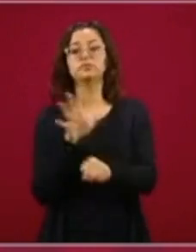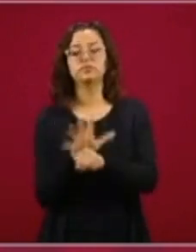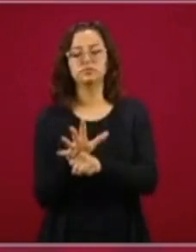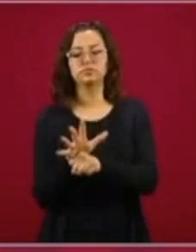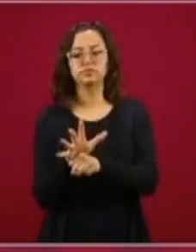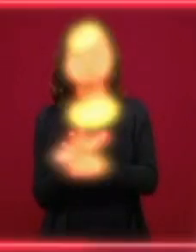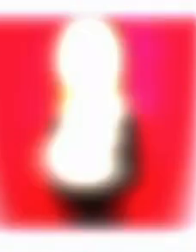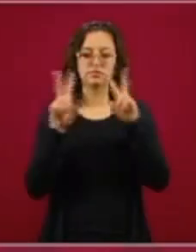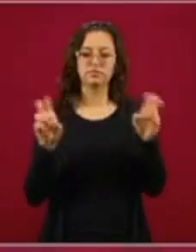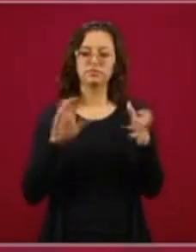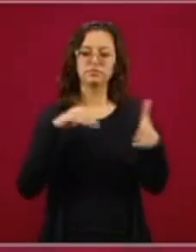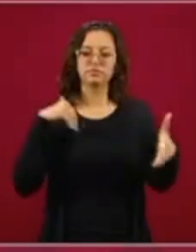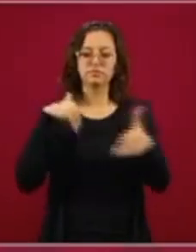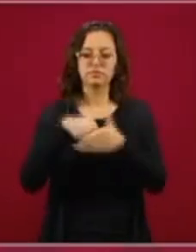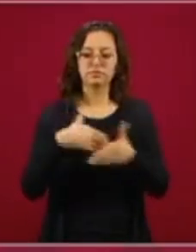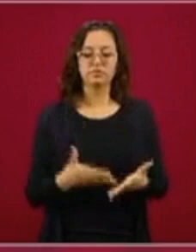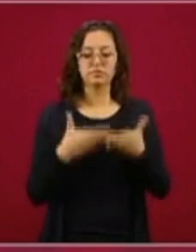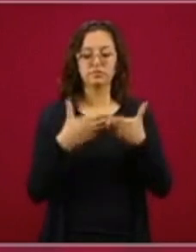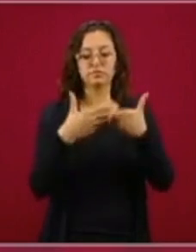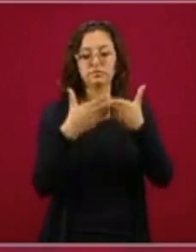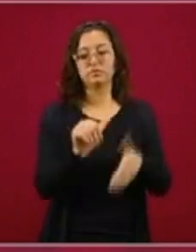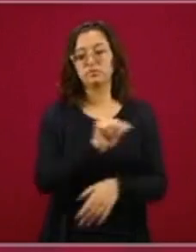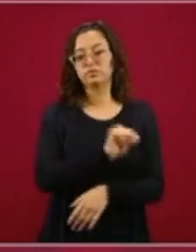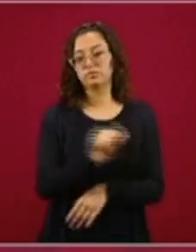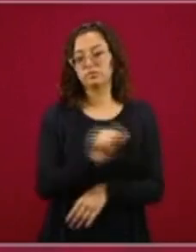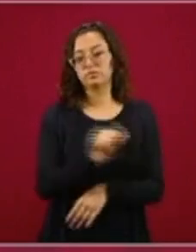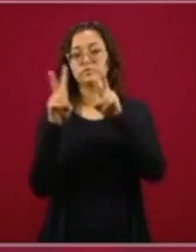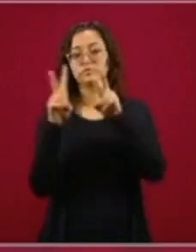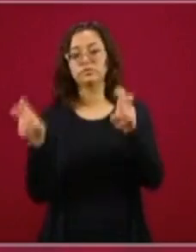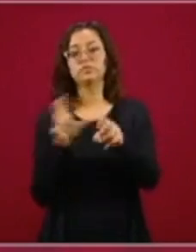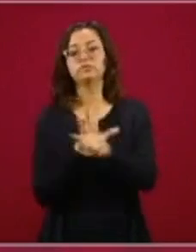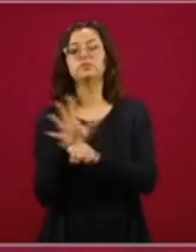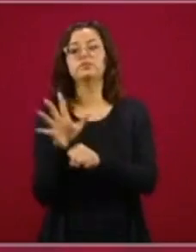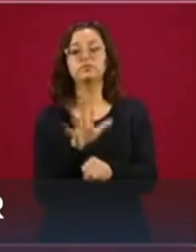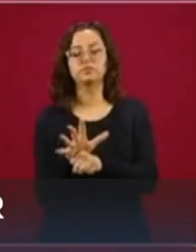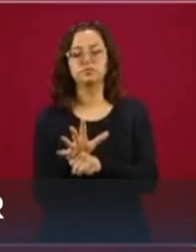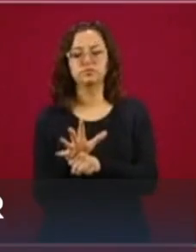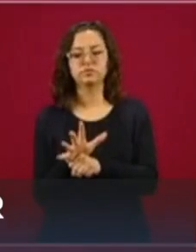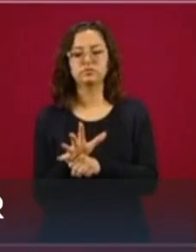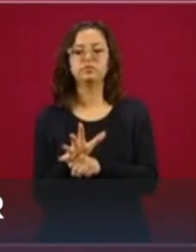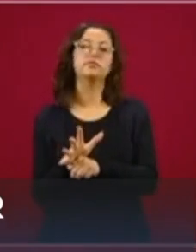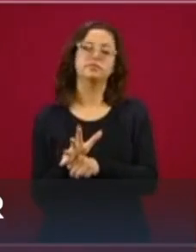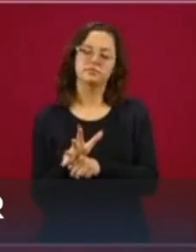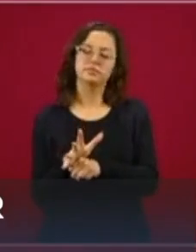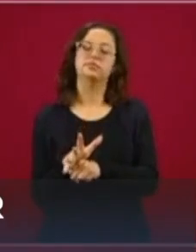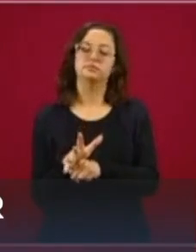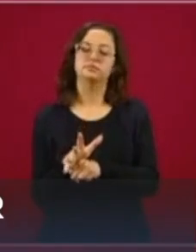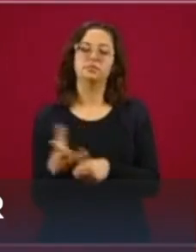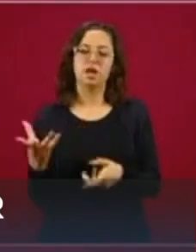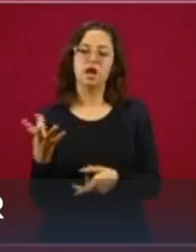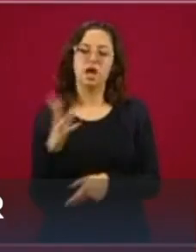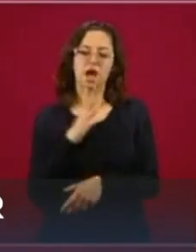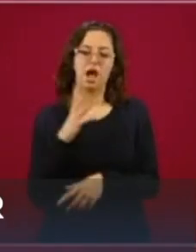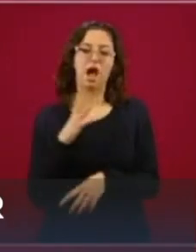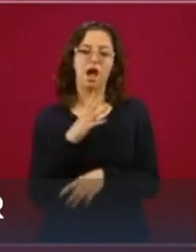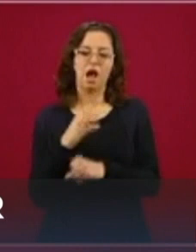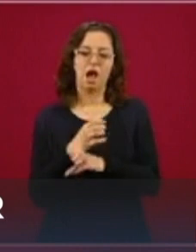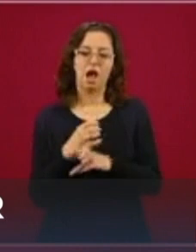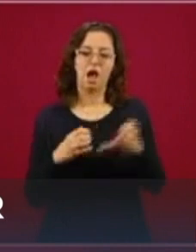combustible. Otro tema que tenemos es que todavía hay contrabando y hay contrabando